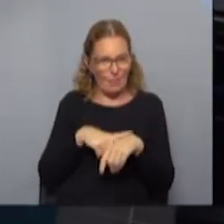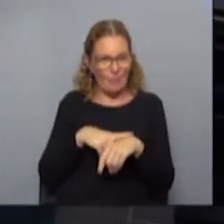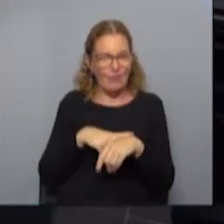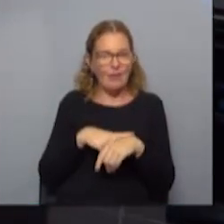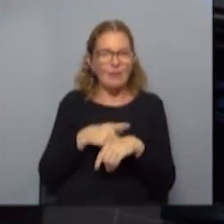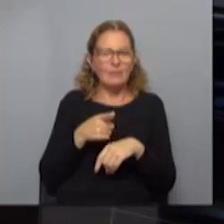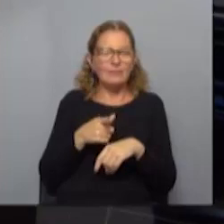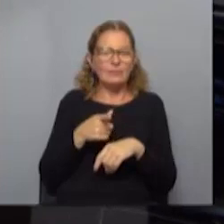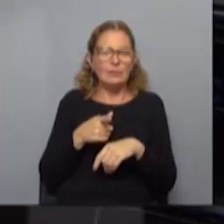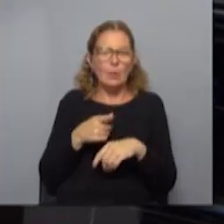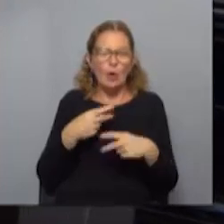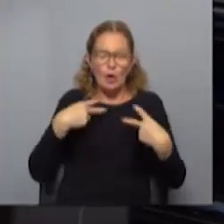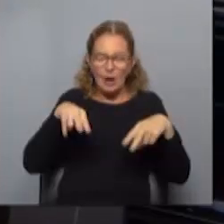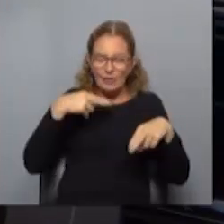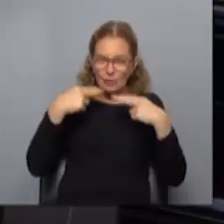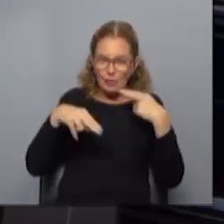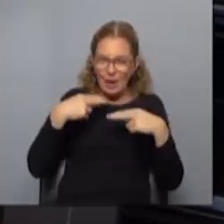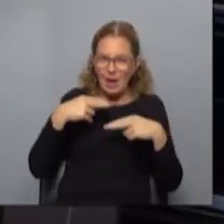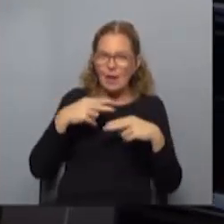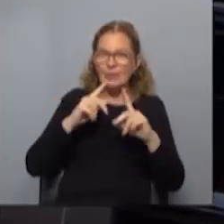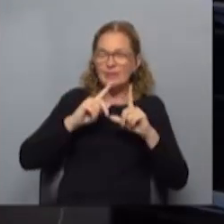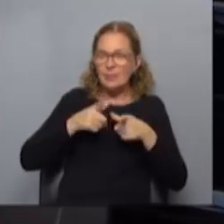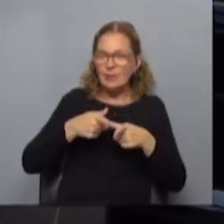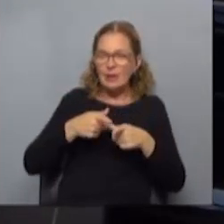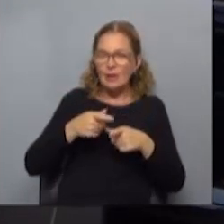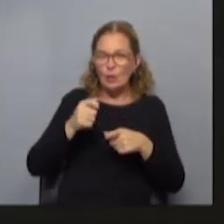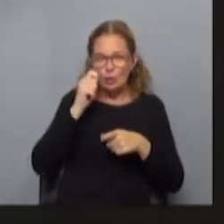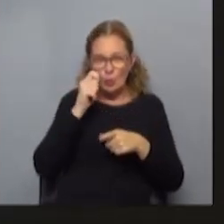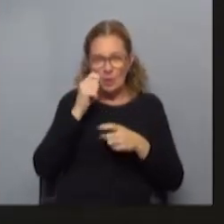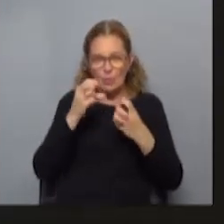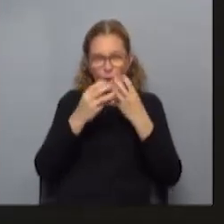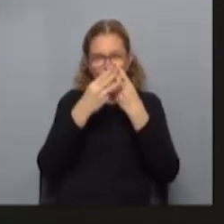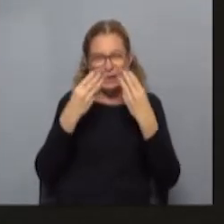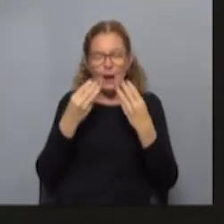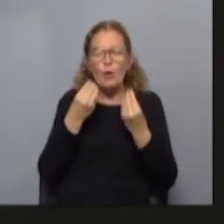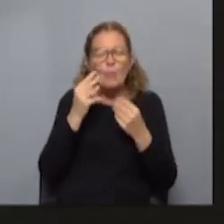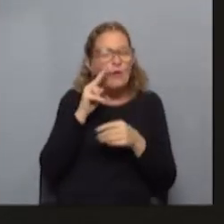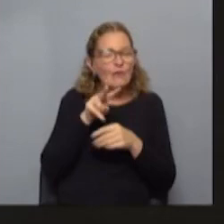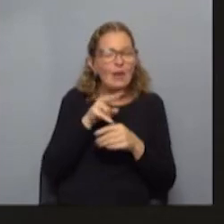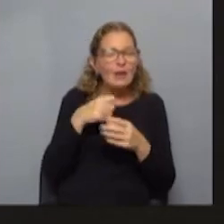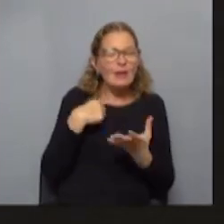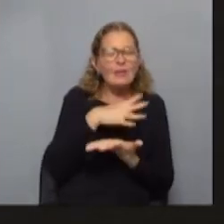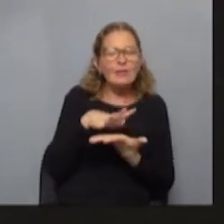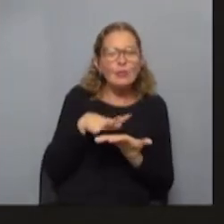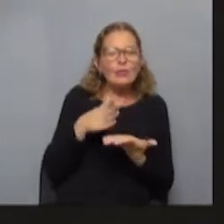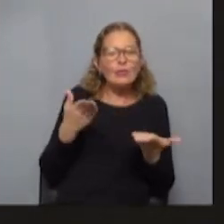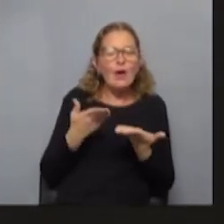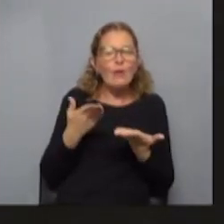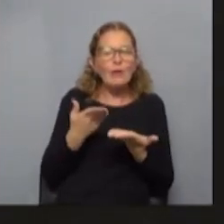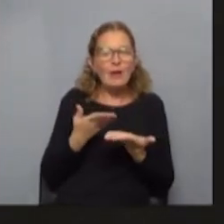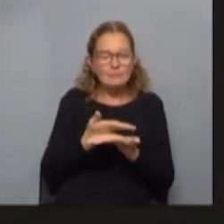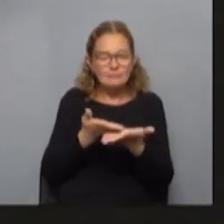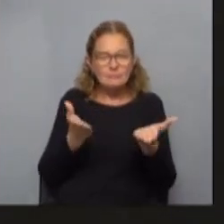tanto en lo gastronómico, la Tarofsky, como en turismo en general, Rodríguez. ¿Cómo ven la situación actual? Ustedes que